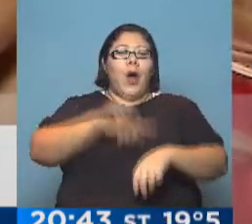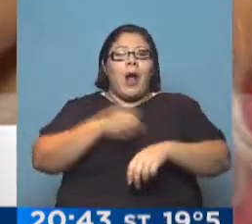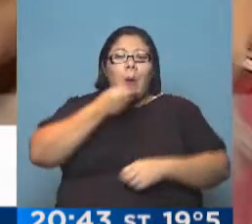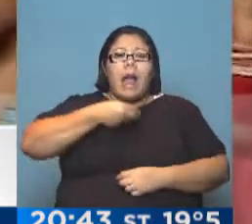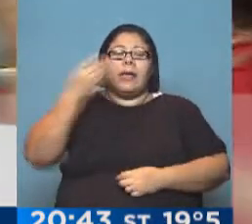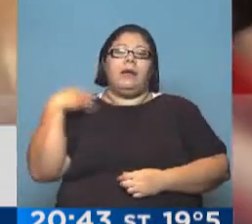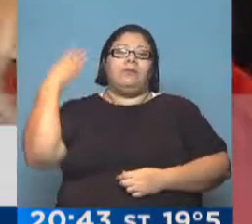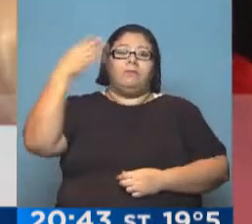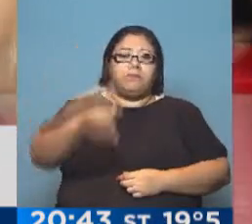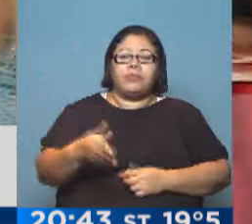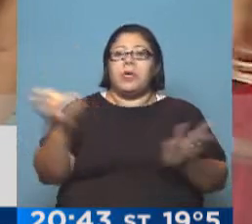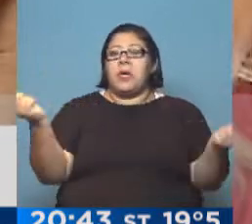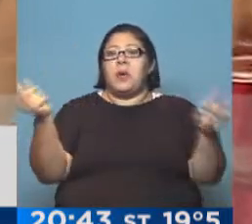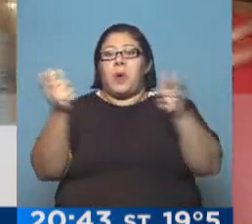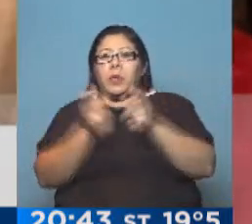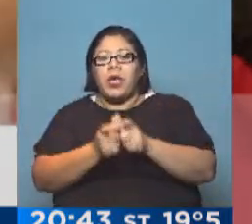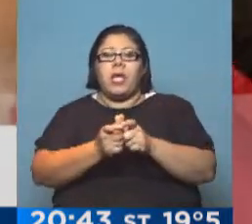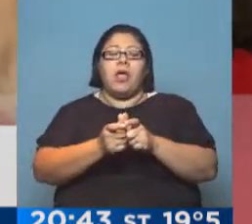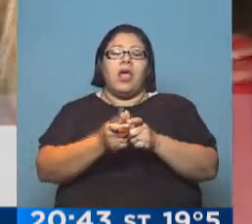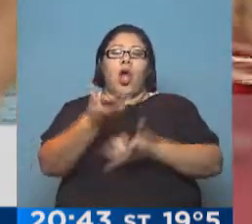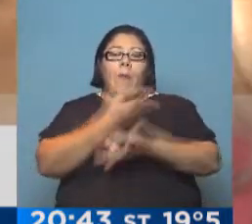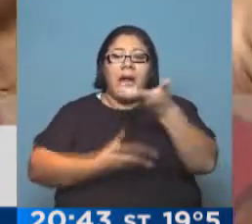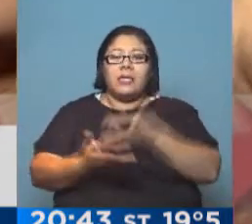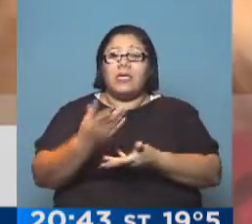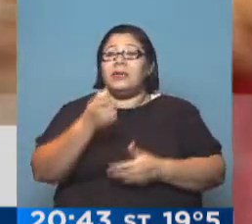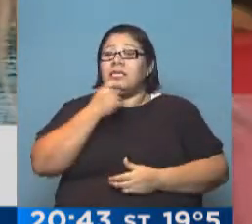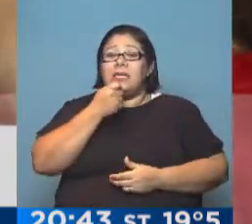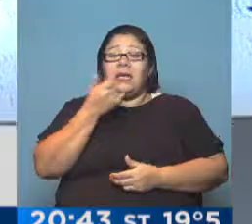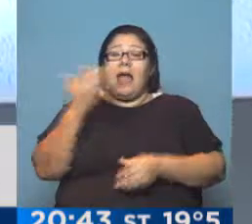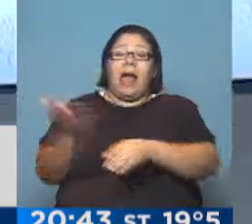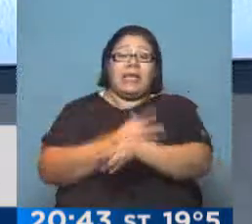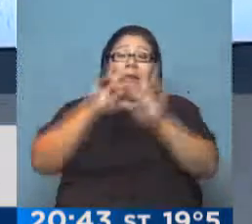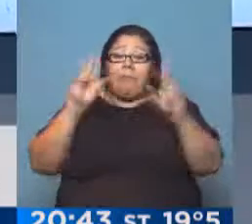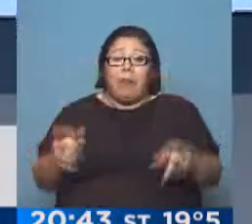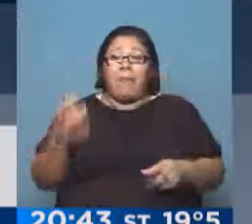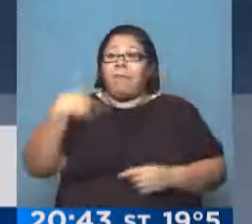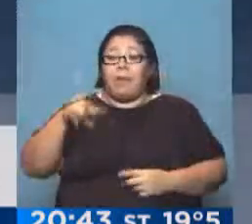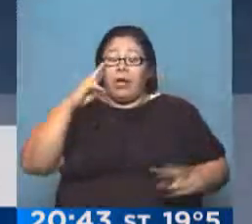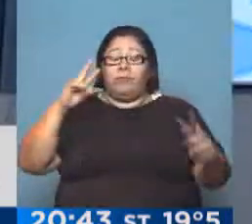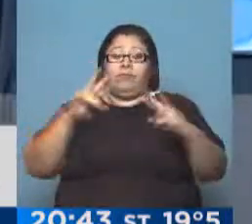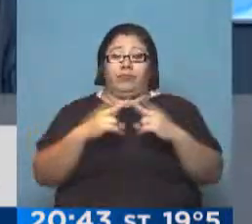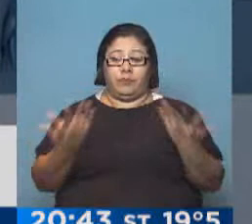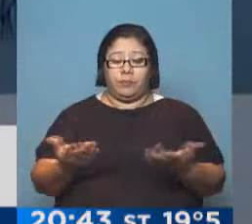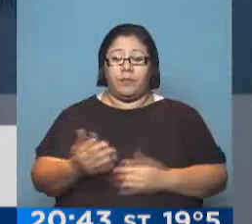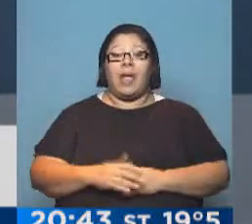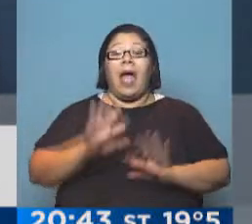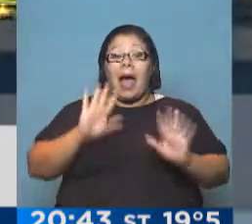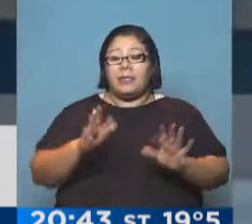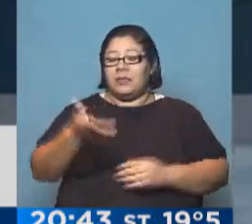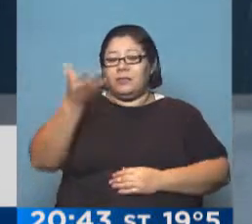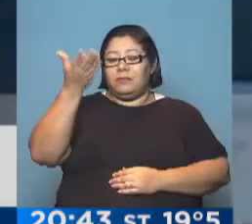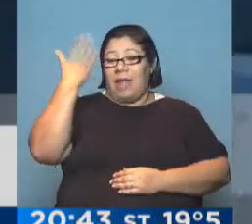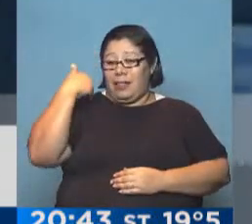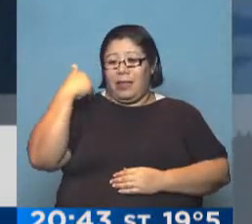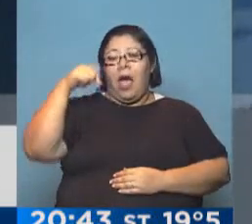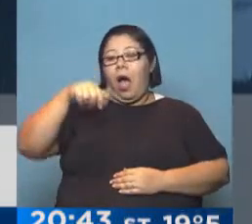encontrabas con colegas. Sin citarse, uno se encontraba, nunca más. Hasta el 8 de marzo, los años del Ditella